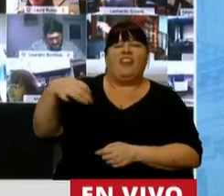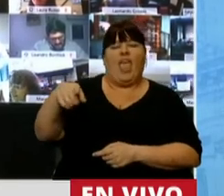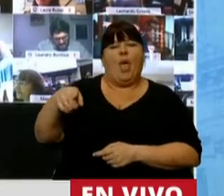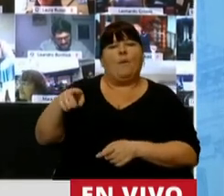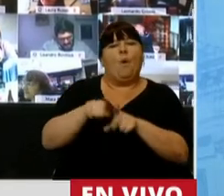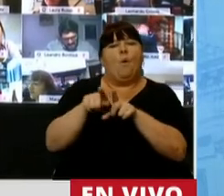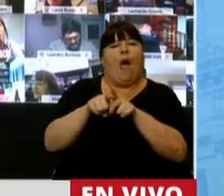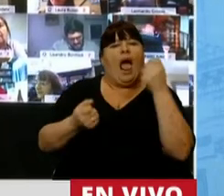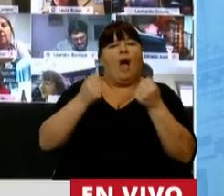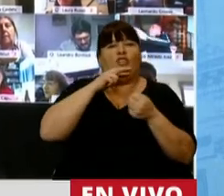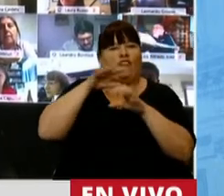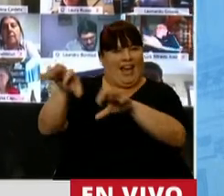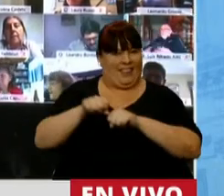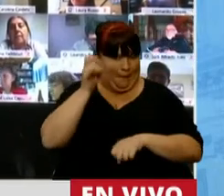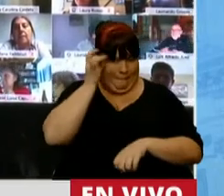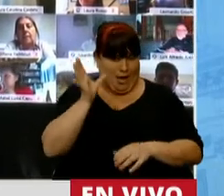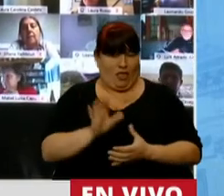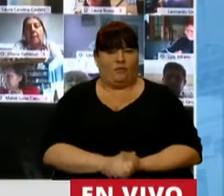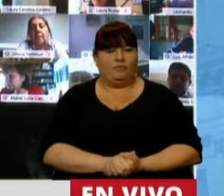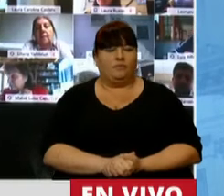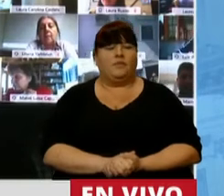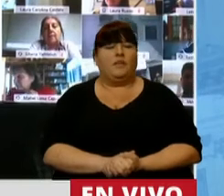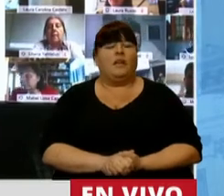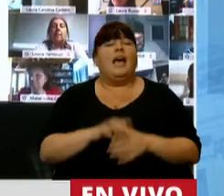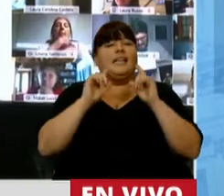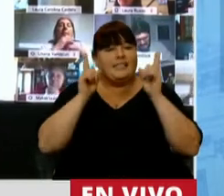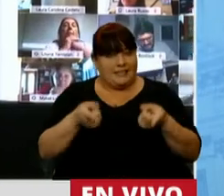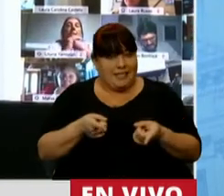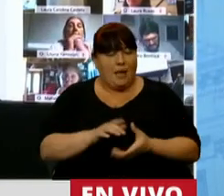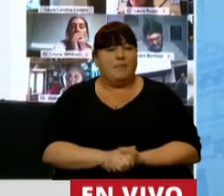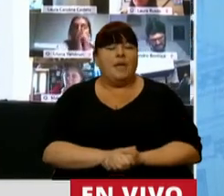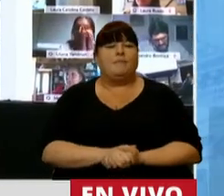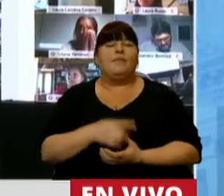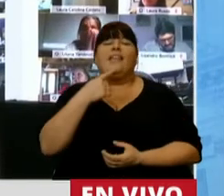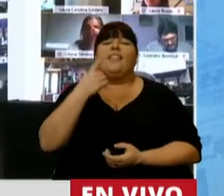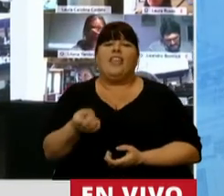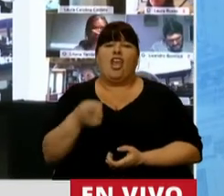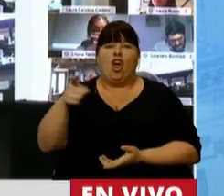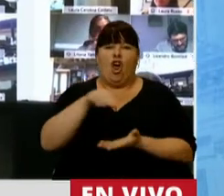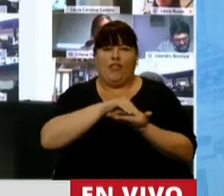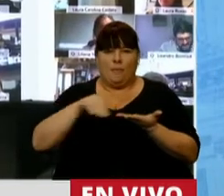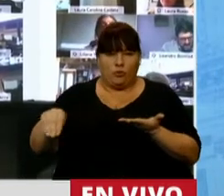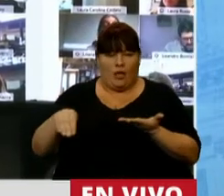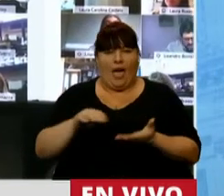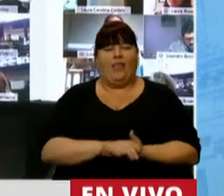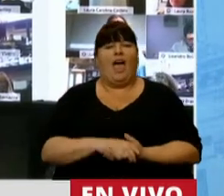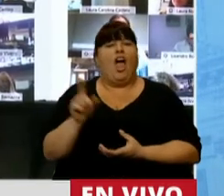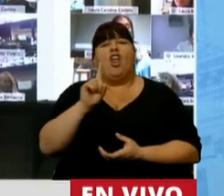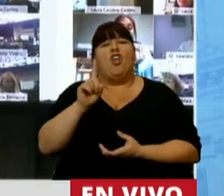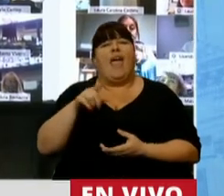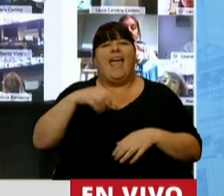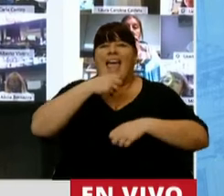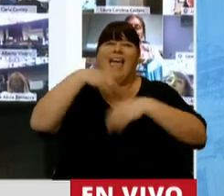los falconverdes, perdón. Porque además los dichos de esta diputada no fueron en